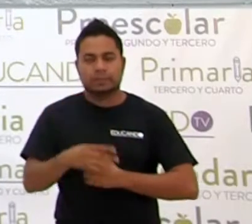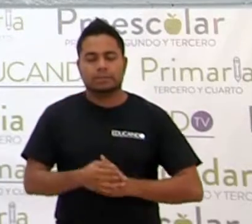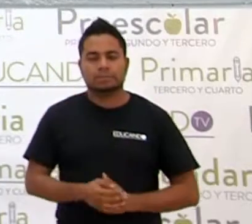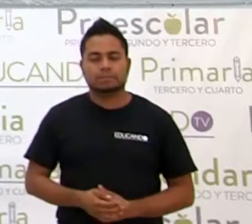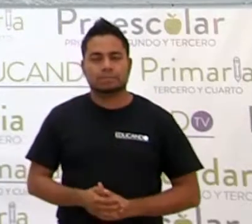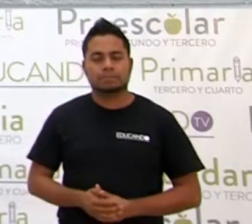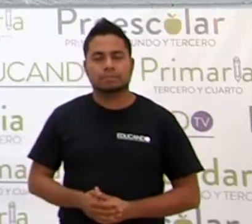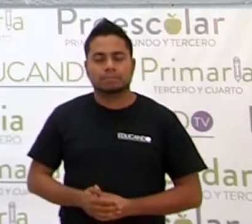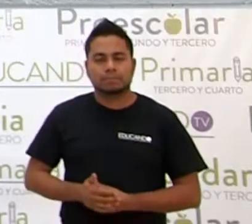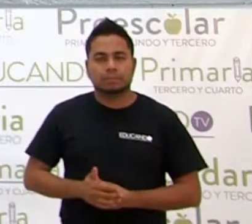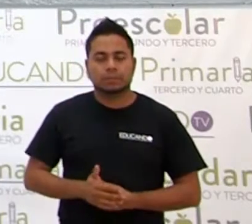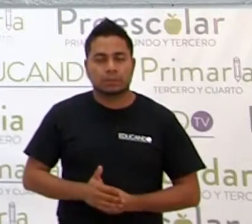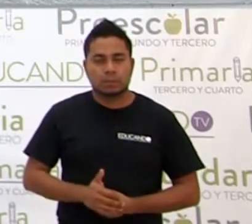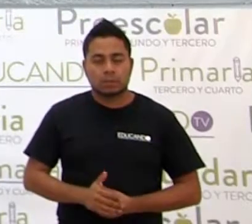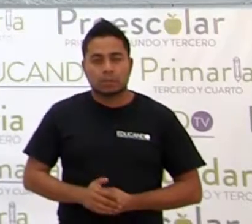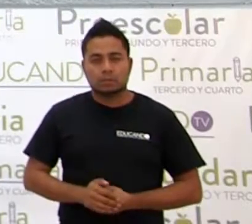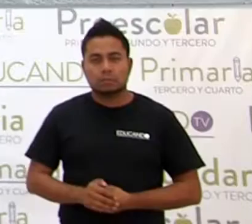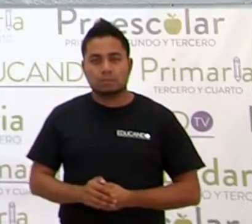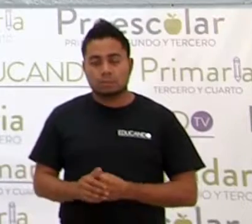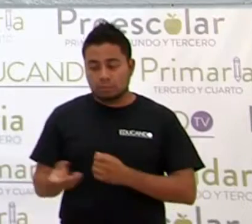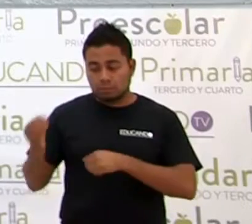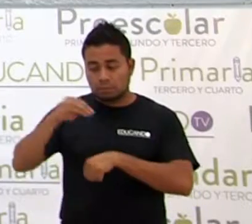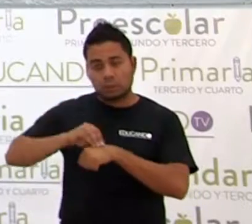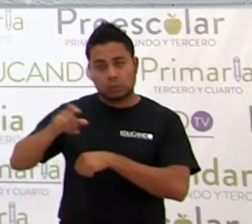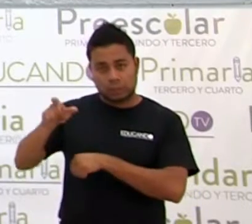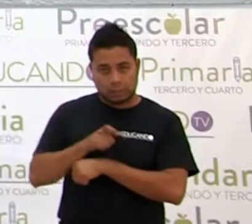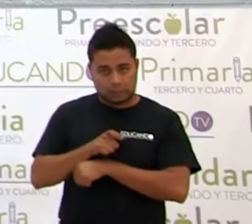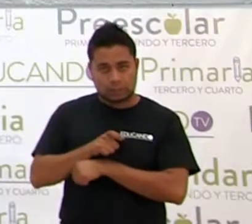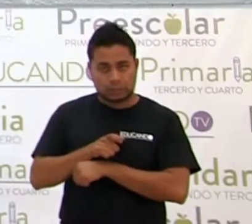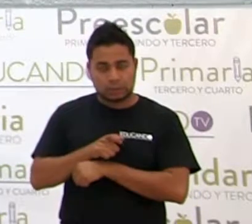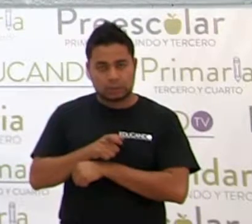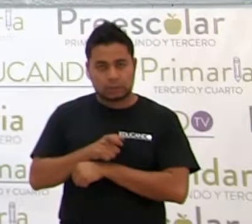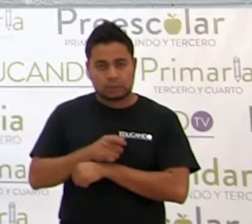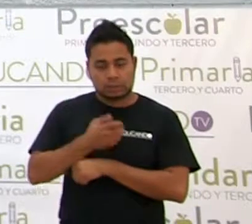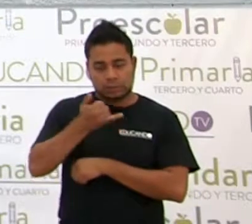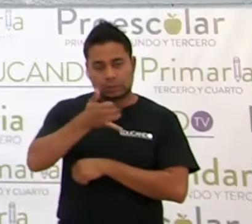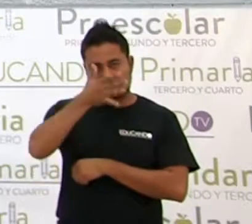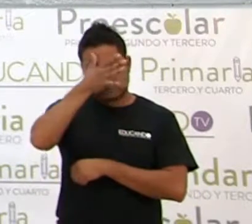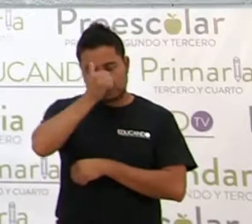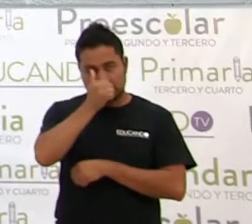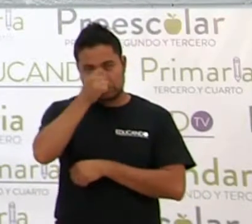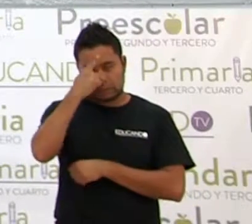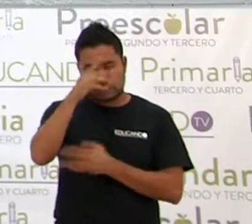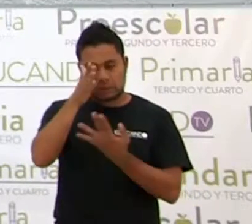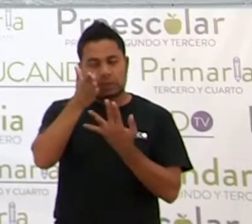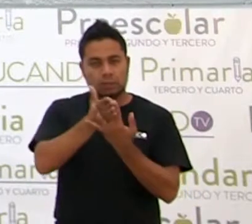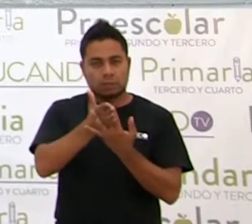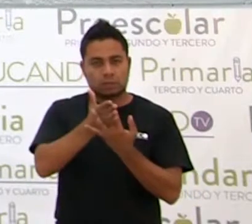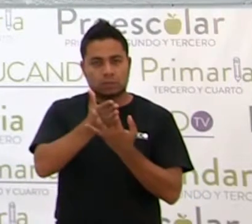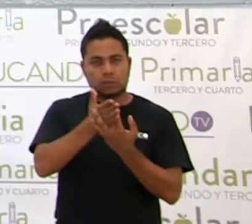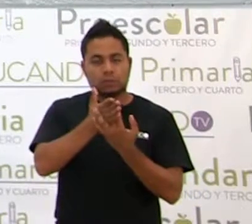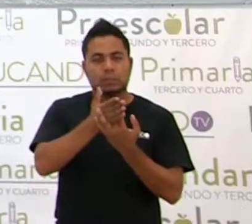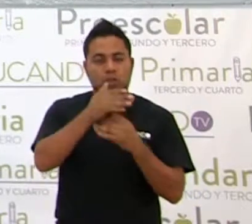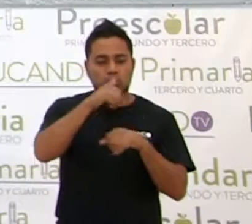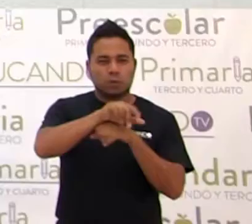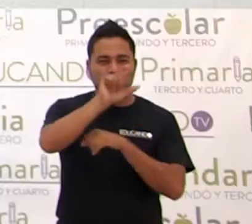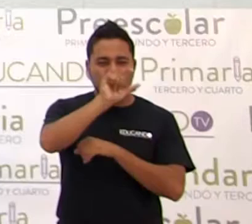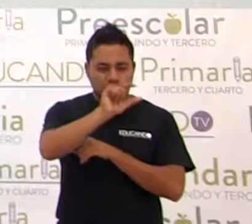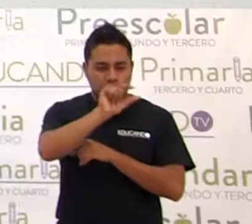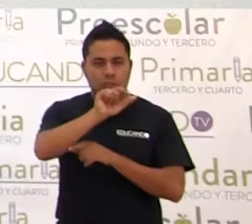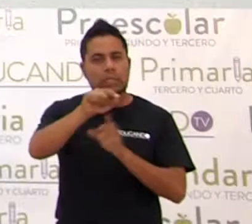Ponemos la x y recordemos que en la división se restan los